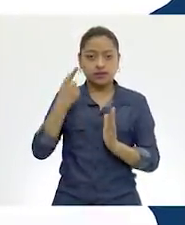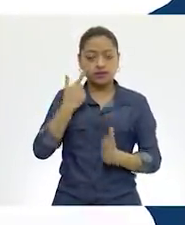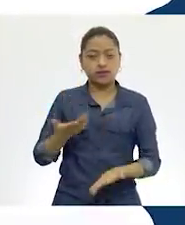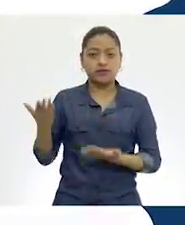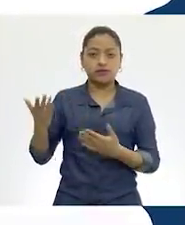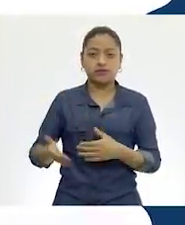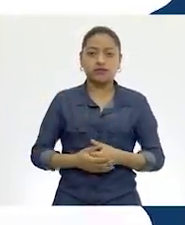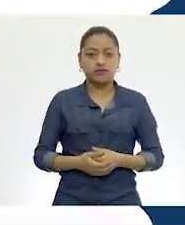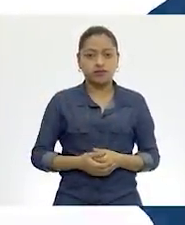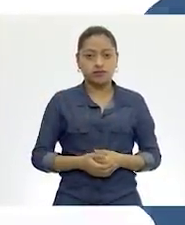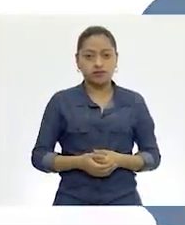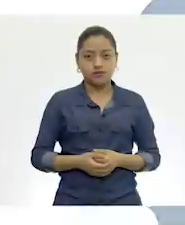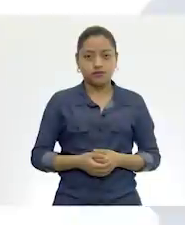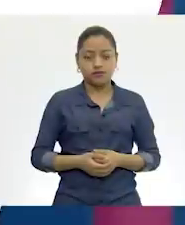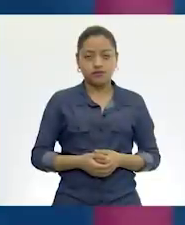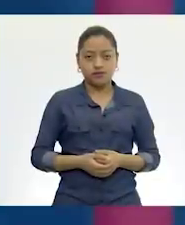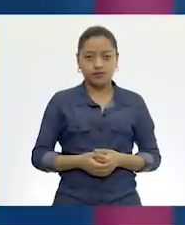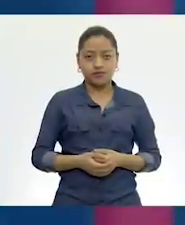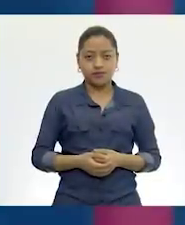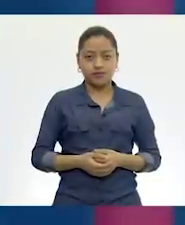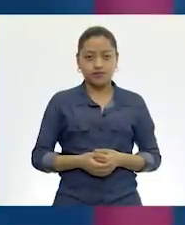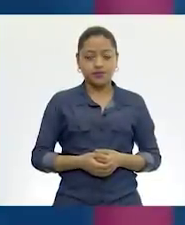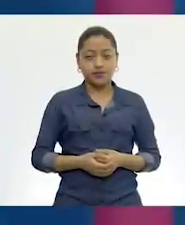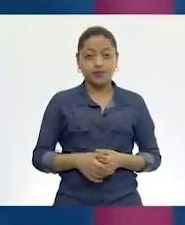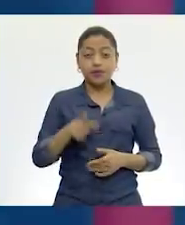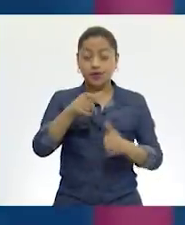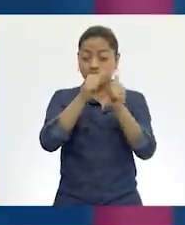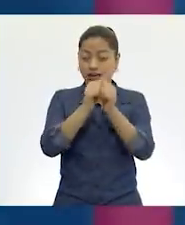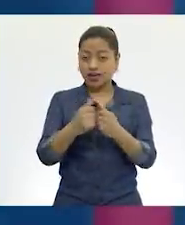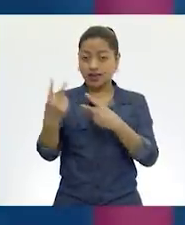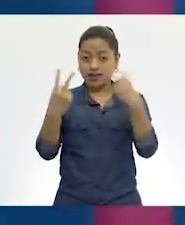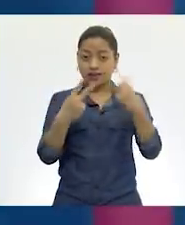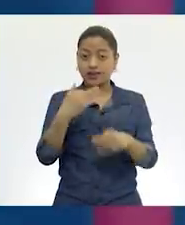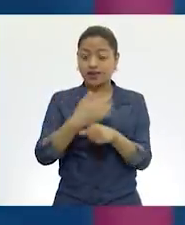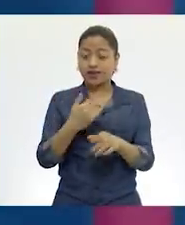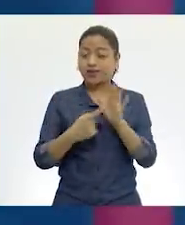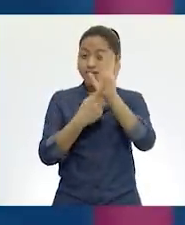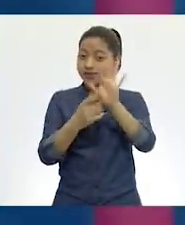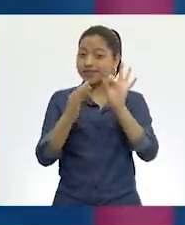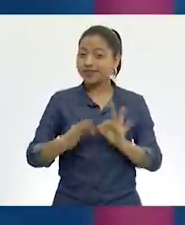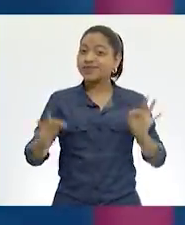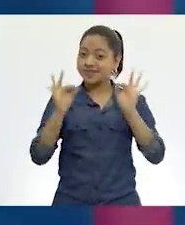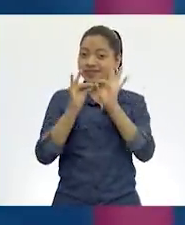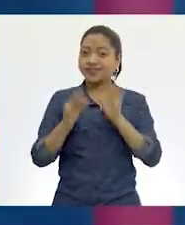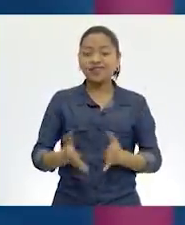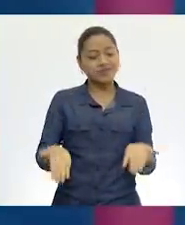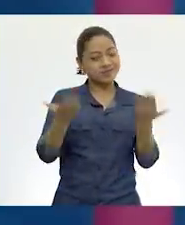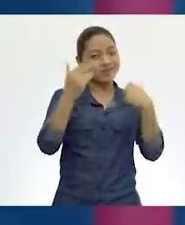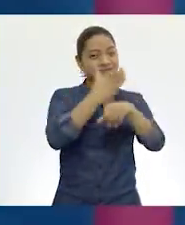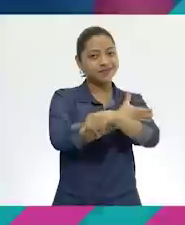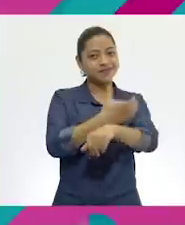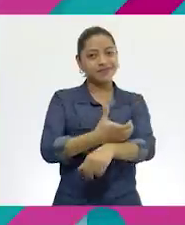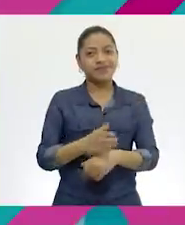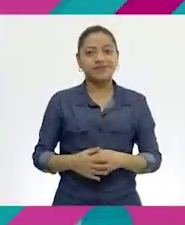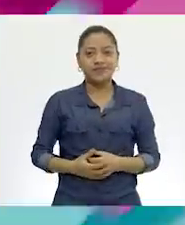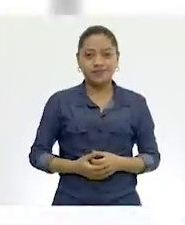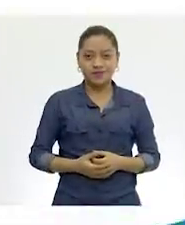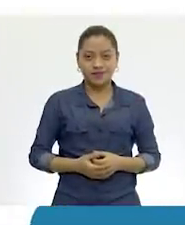.cep.gov.mx. No se muevan de su lugar. Tenemos algo muy importante para ustedes. Acompáñenos.